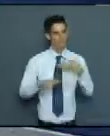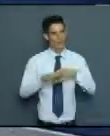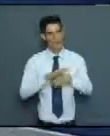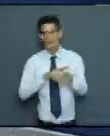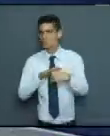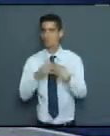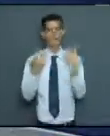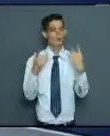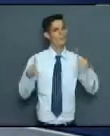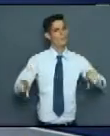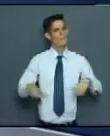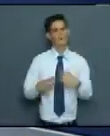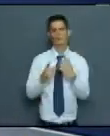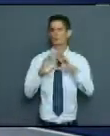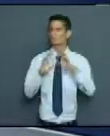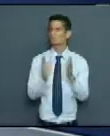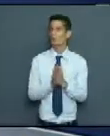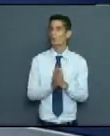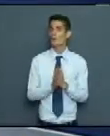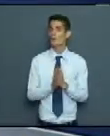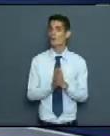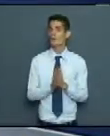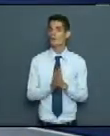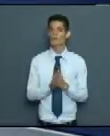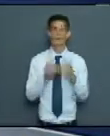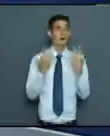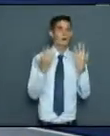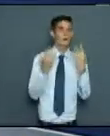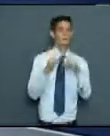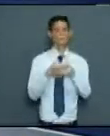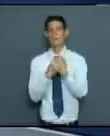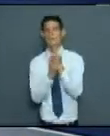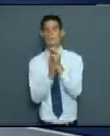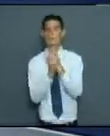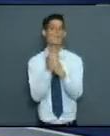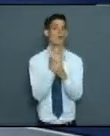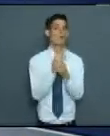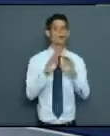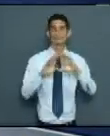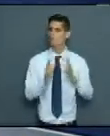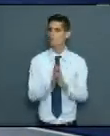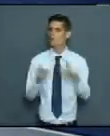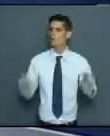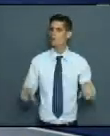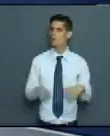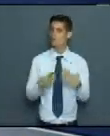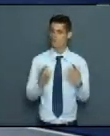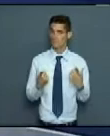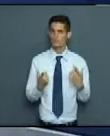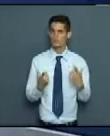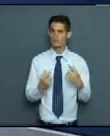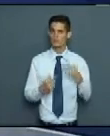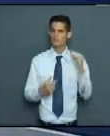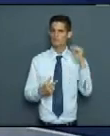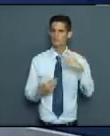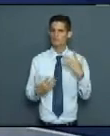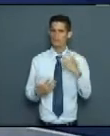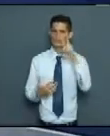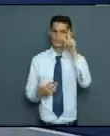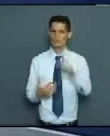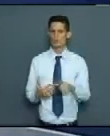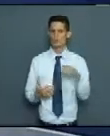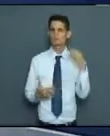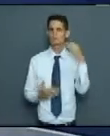dominar quién es el que estuvo, quién es el que, ¿me entiendes? Con vehemencia, que se sepa quién es el que